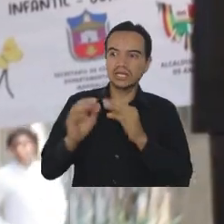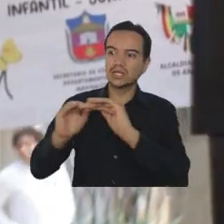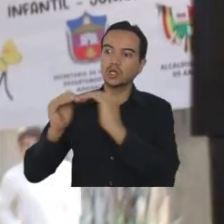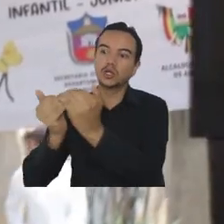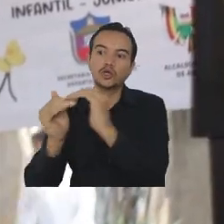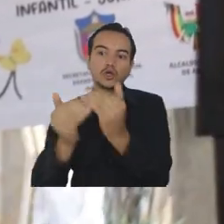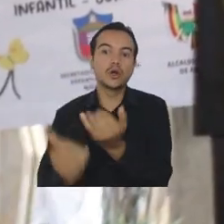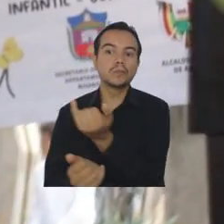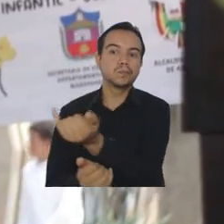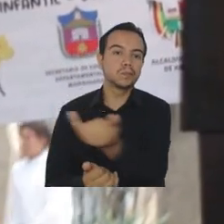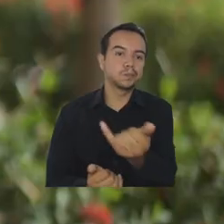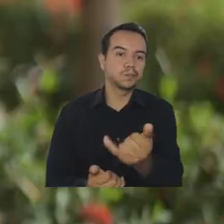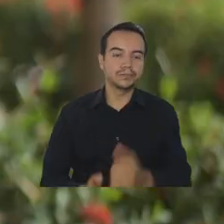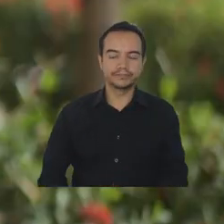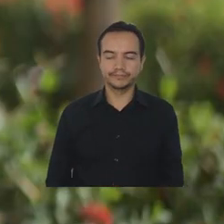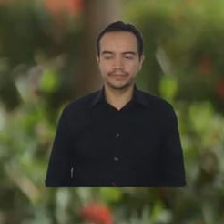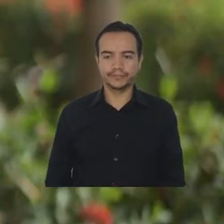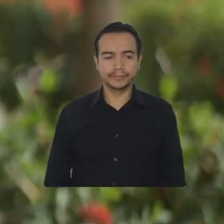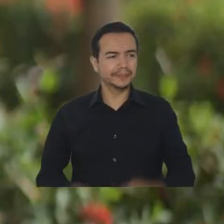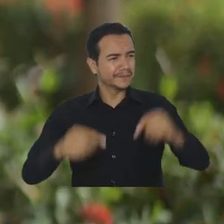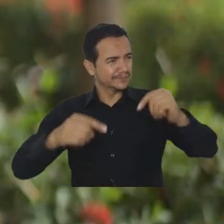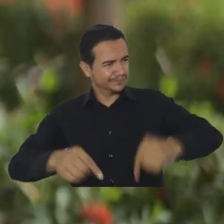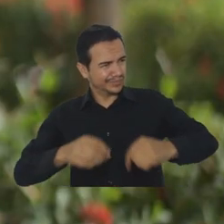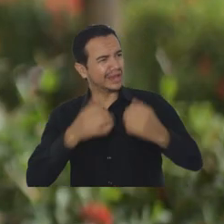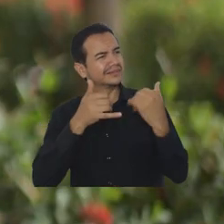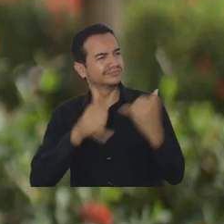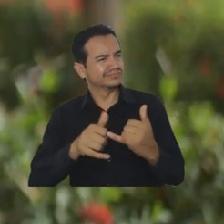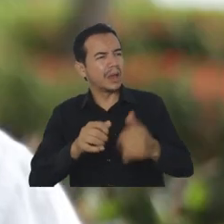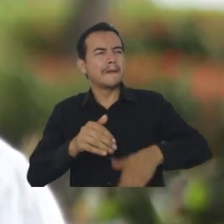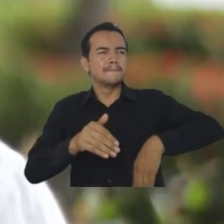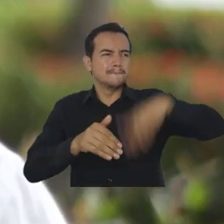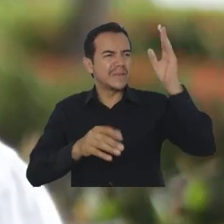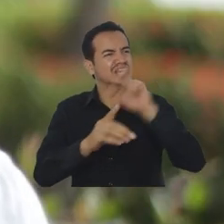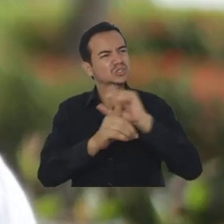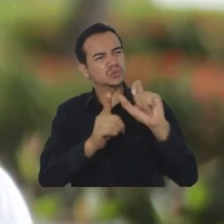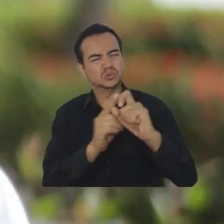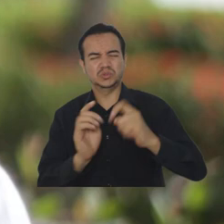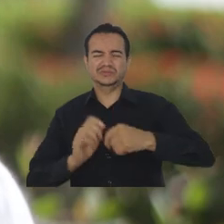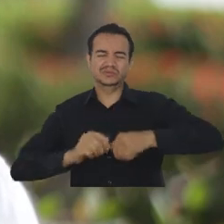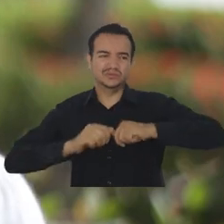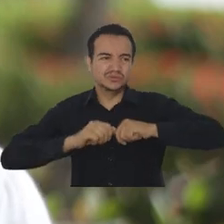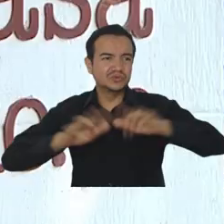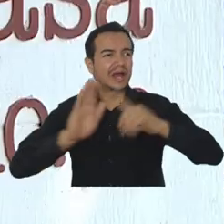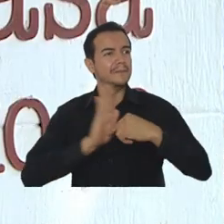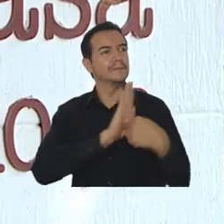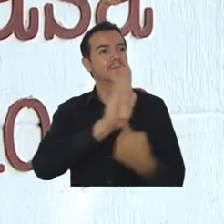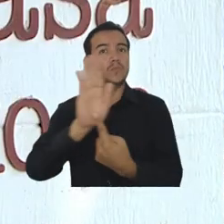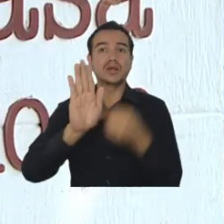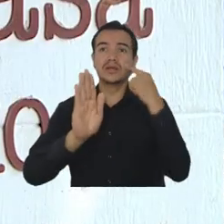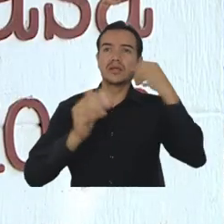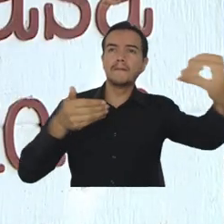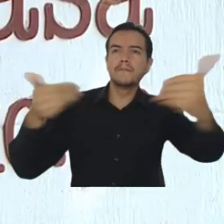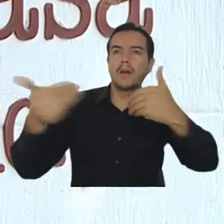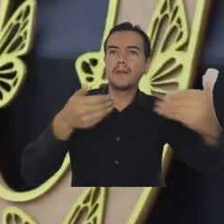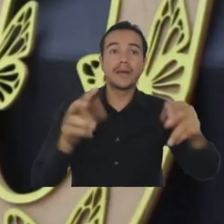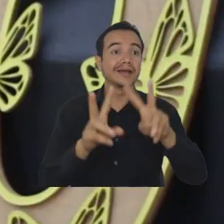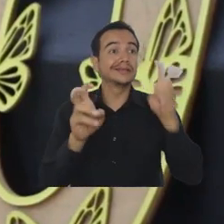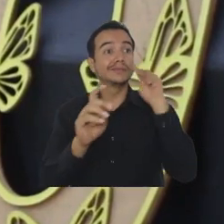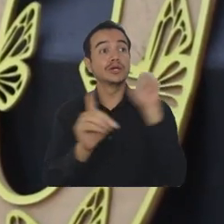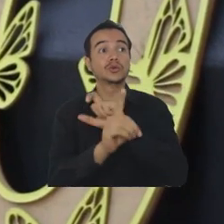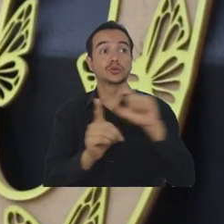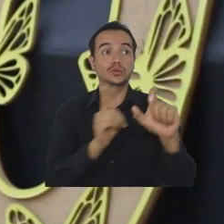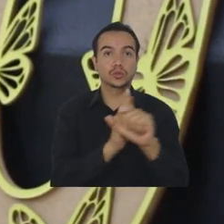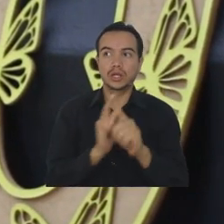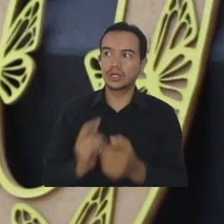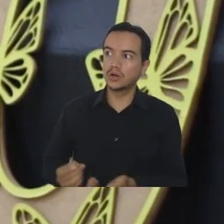educativas del municipio. Este es un municipio que tiene mucha cultura, se presenta como un destino cultural y la Universidad del Magdalena para